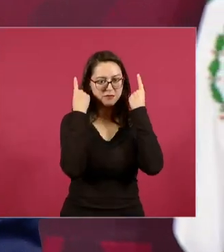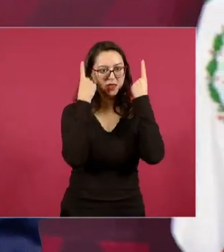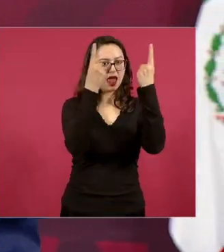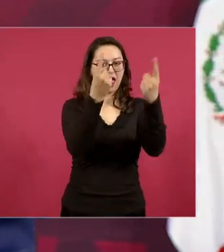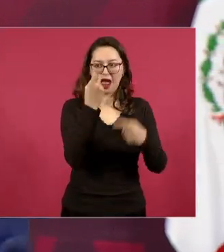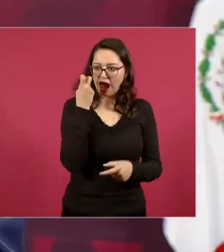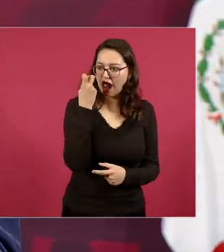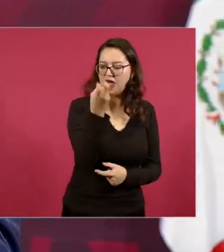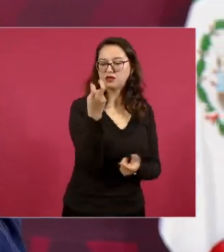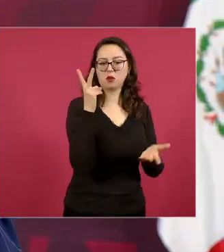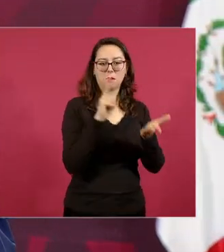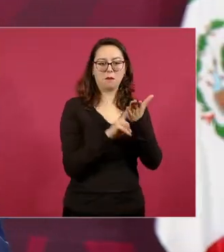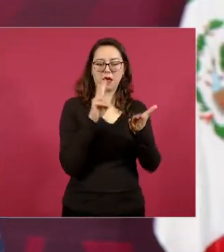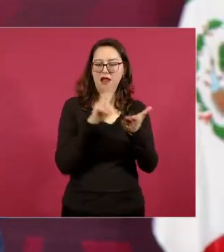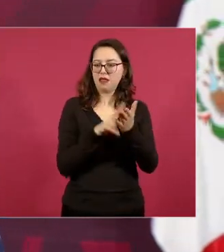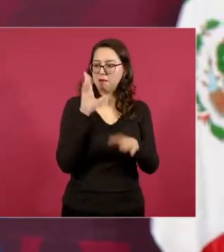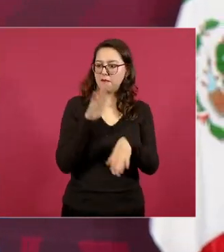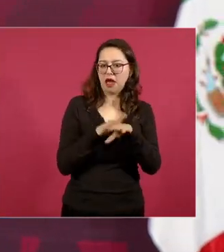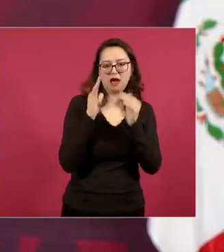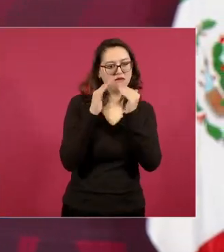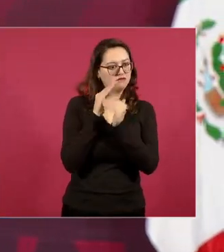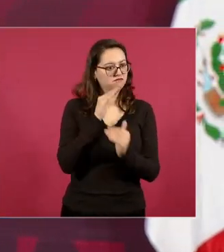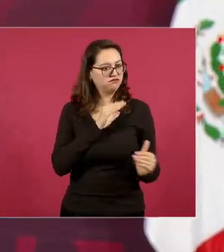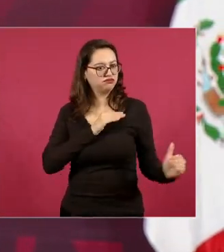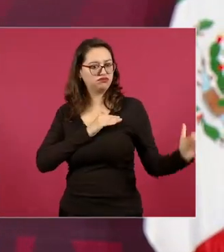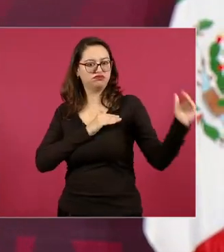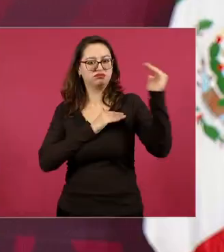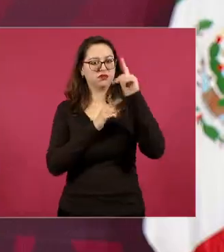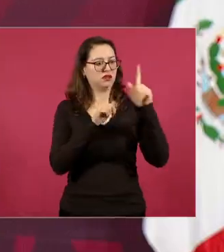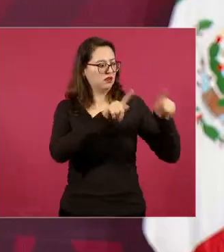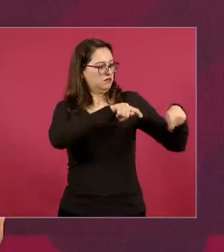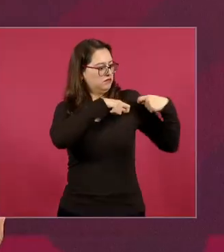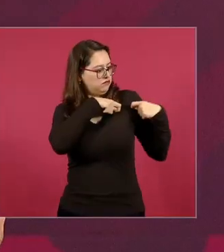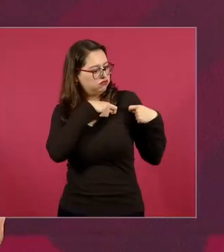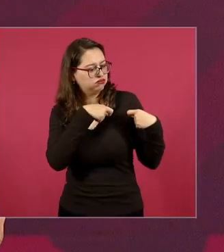pueblo de civilizaciones milenarias